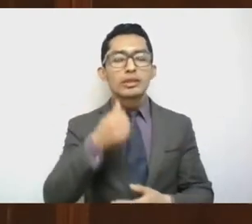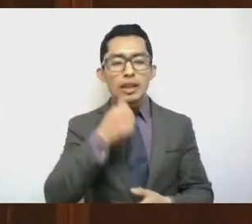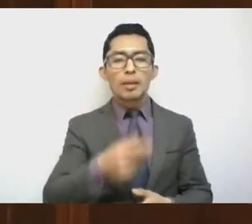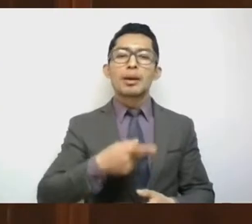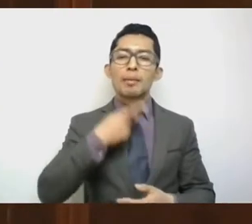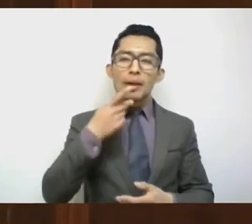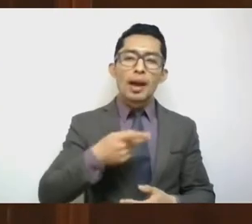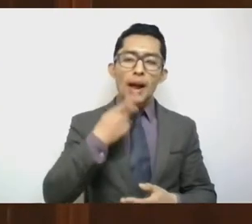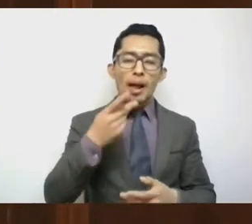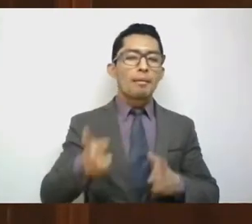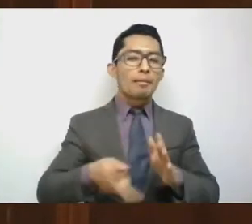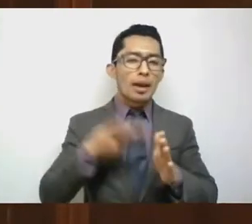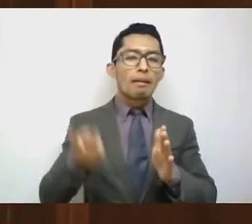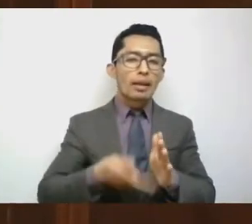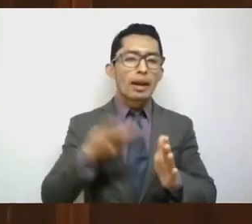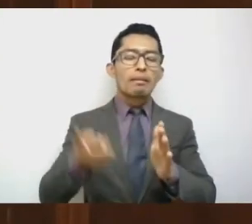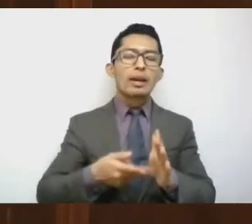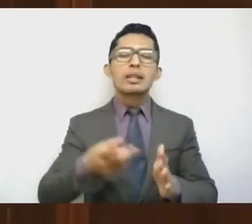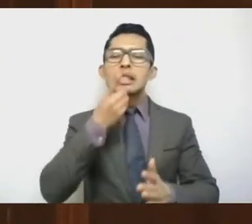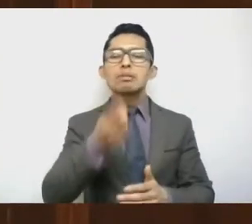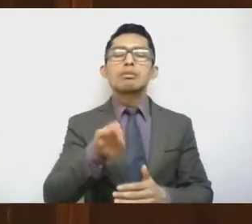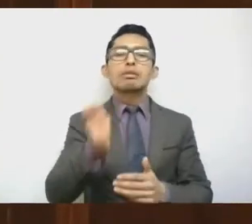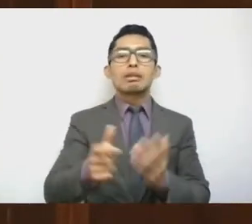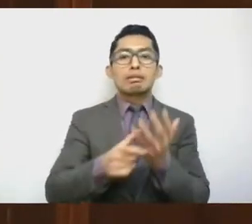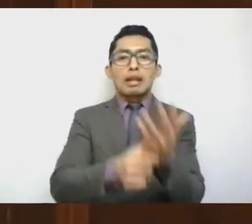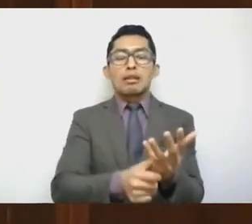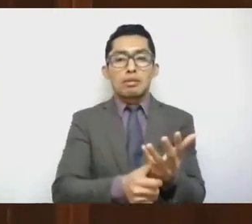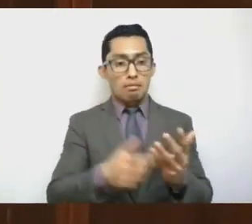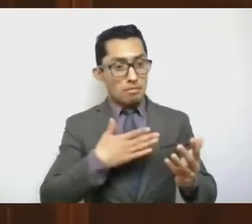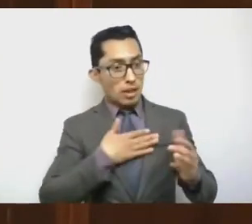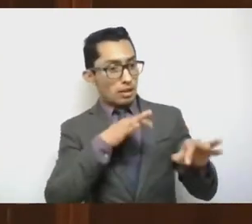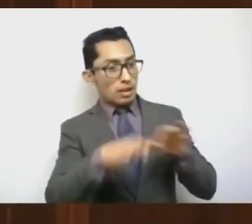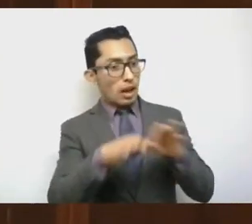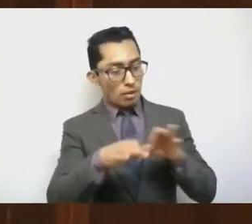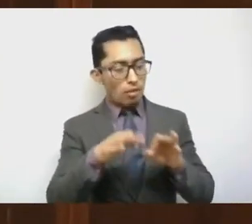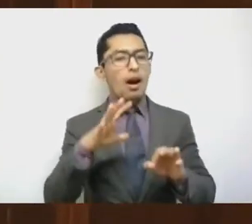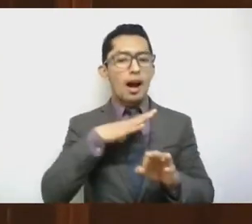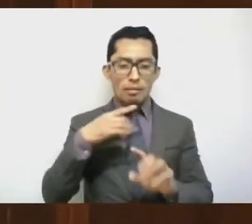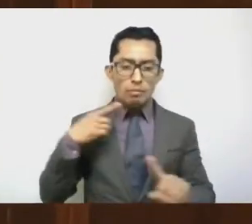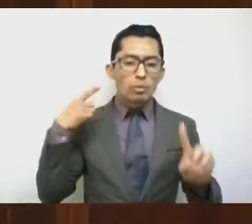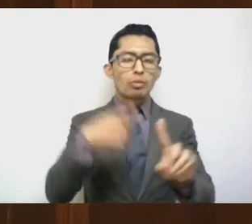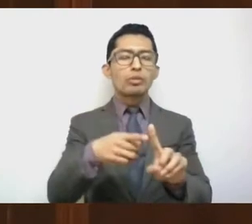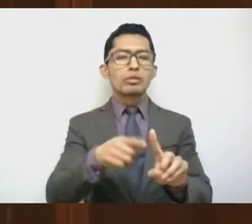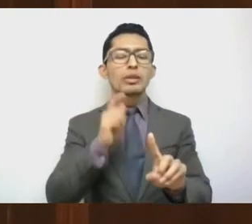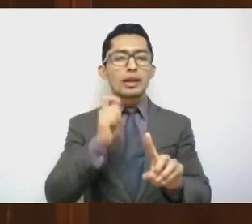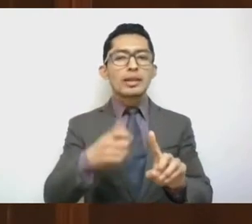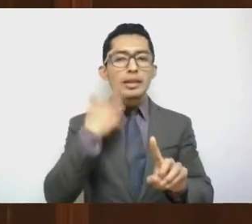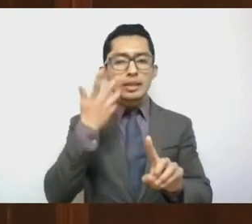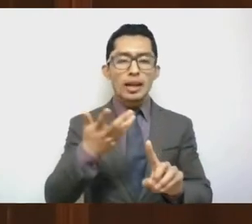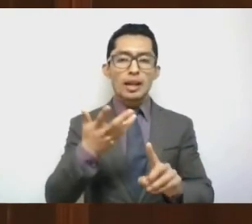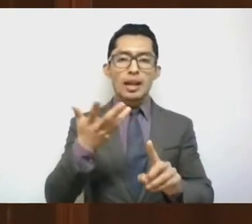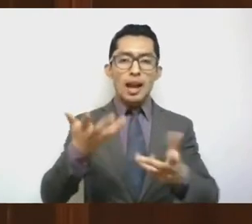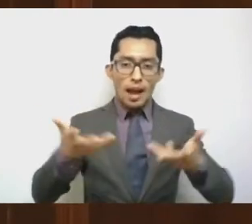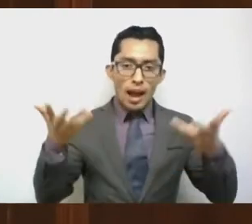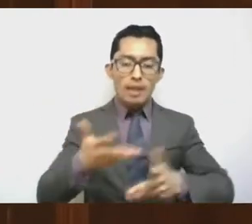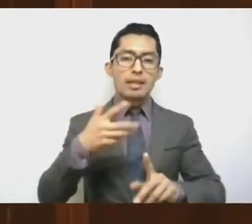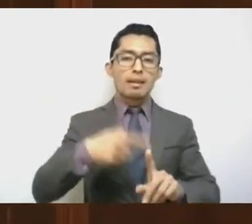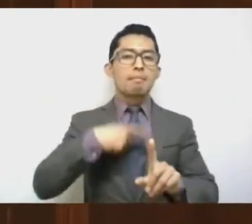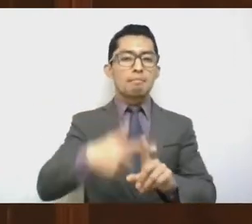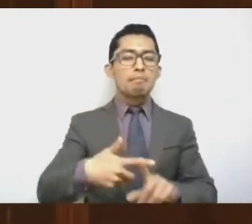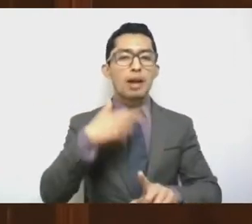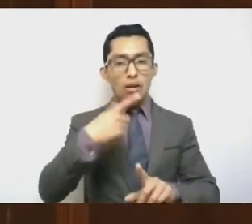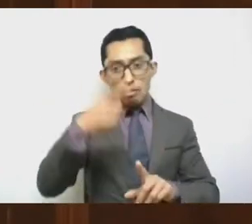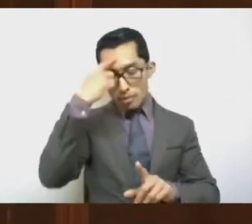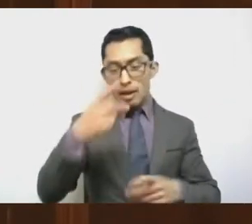ampliamente de que nuestro trabajo tiene un propósito, que es lograr los mejores resultados para el beneficio de la